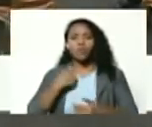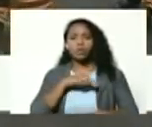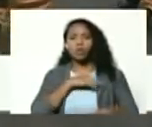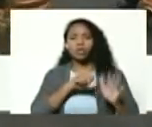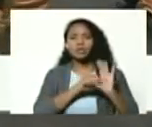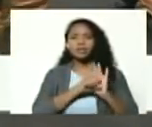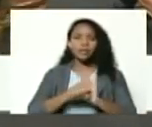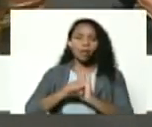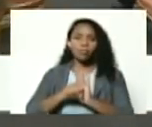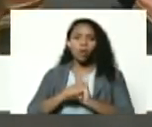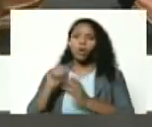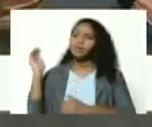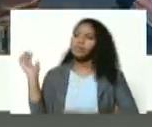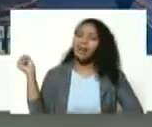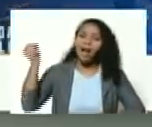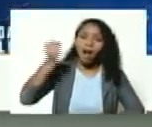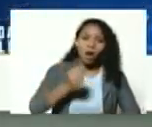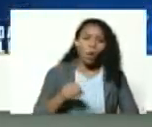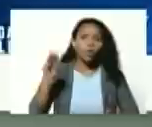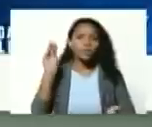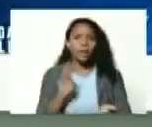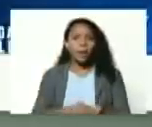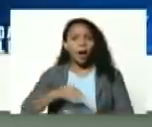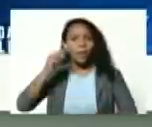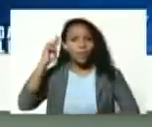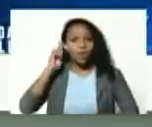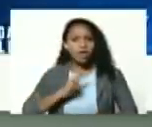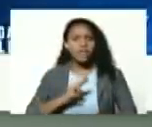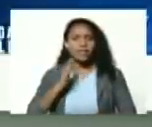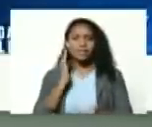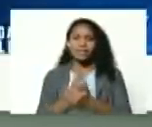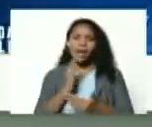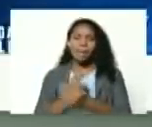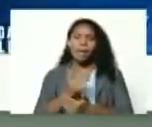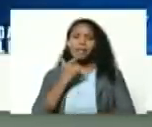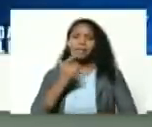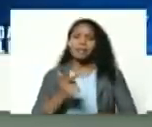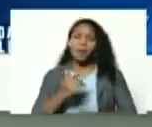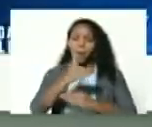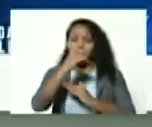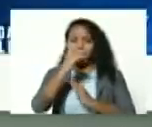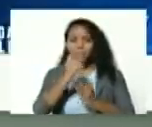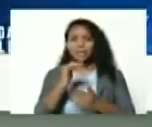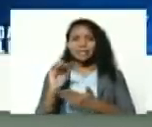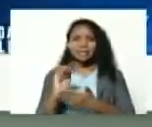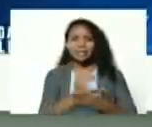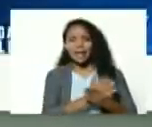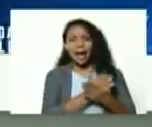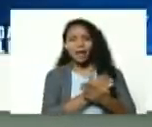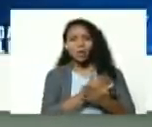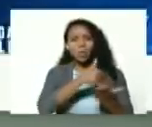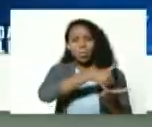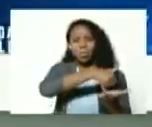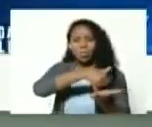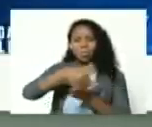trajeron a Bolívar otra vez como siempre decimos bajaron a Bolívar de las estatuas